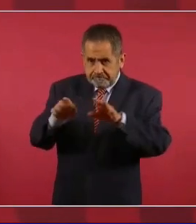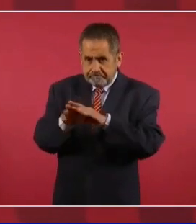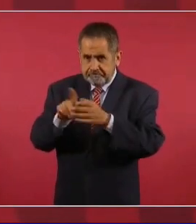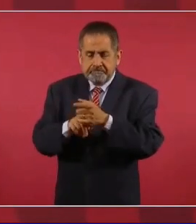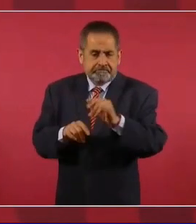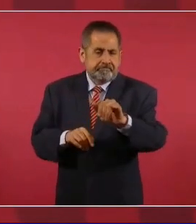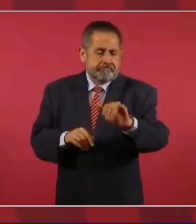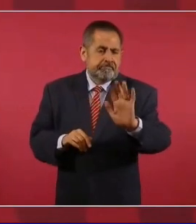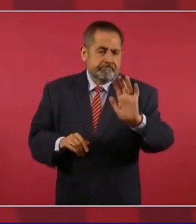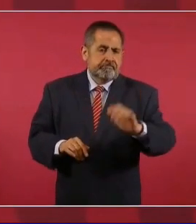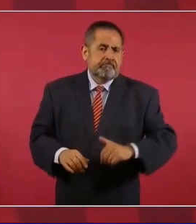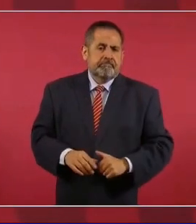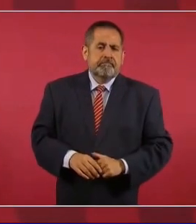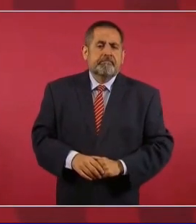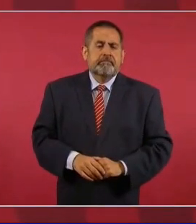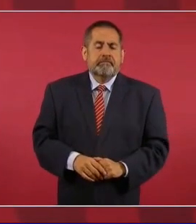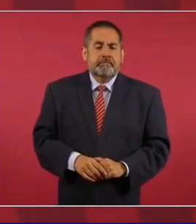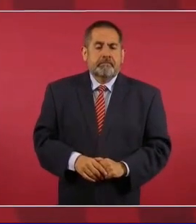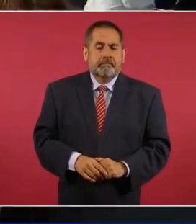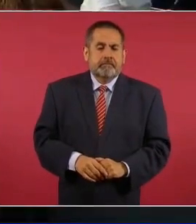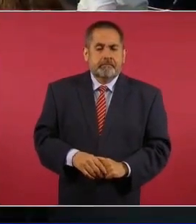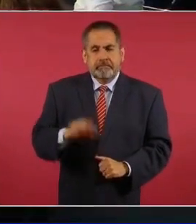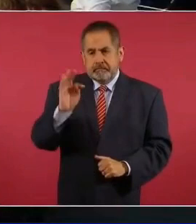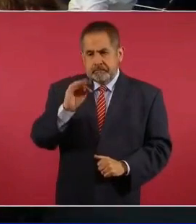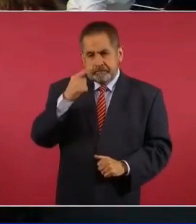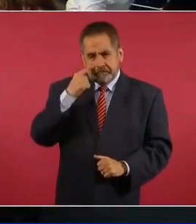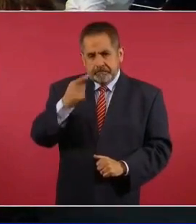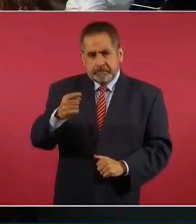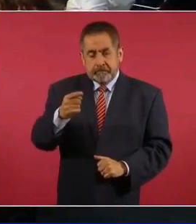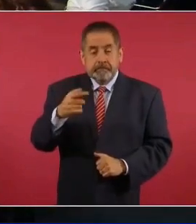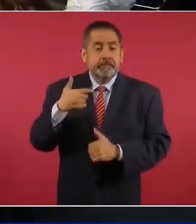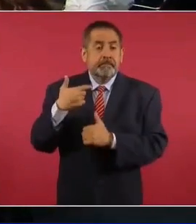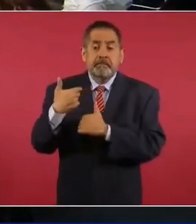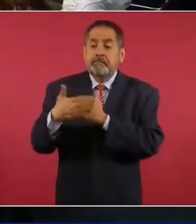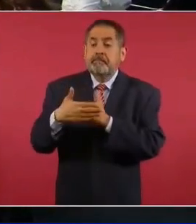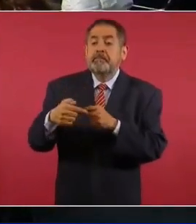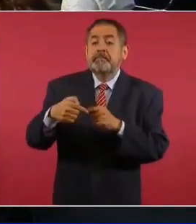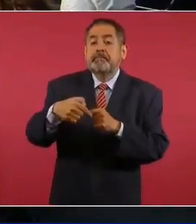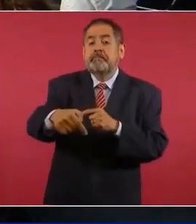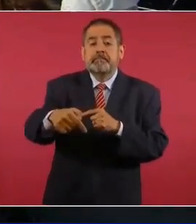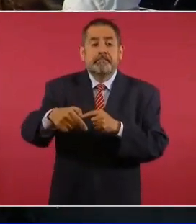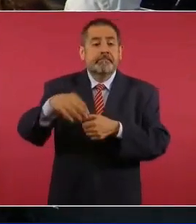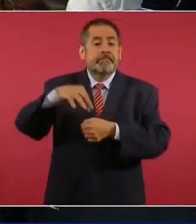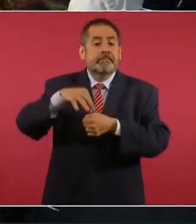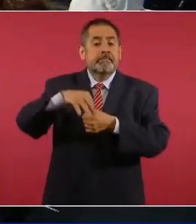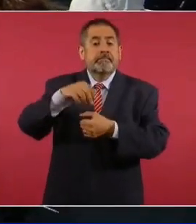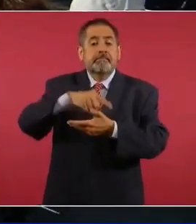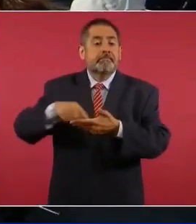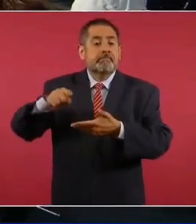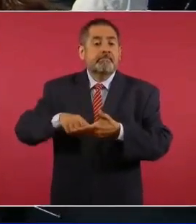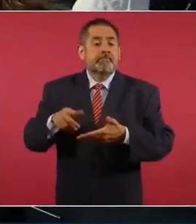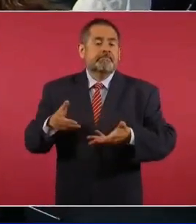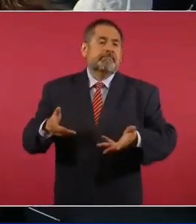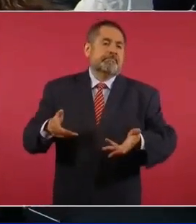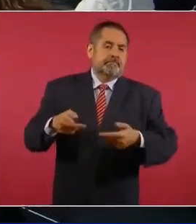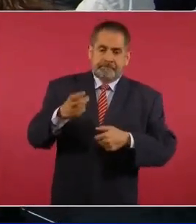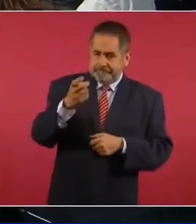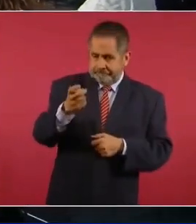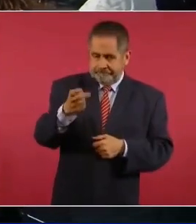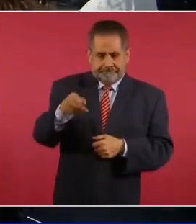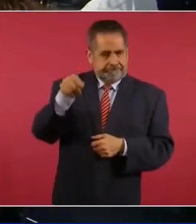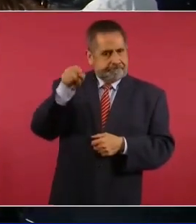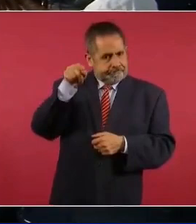y si vienen ahora las elecciones en el Estado de México, pues ahí